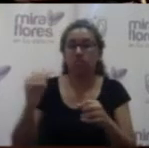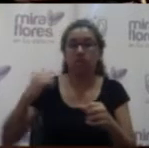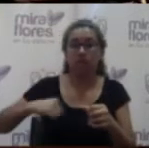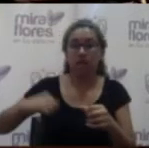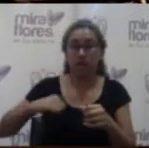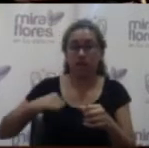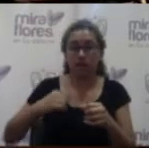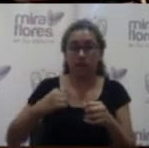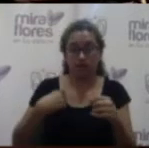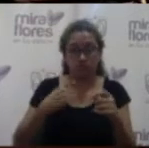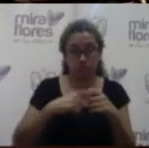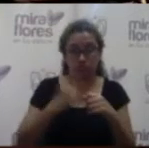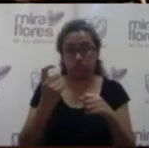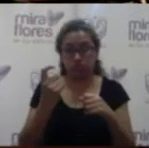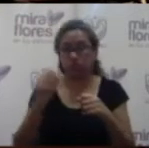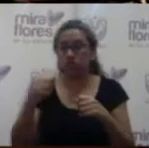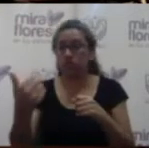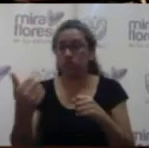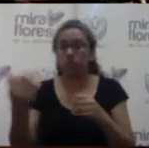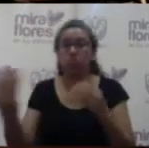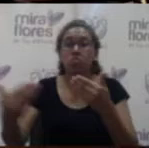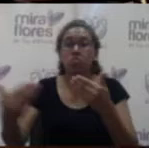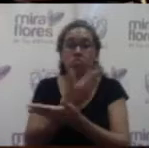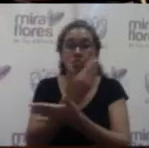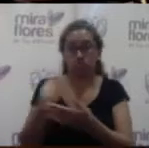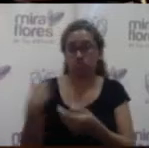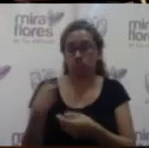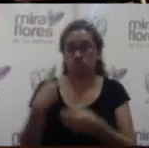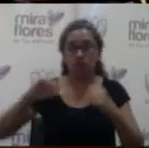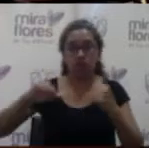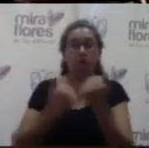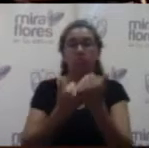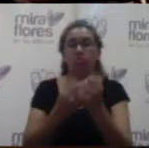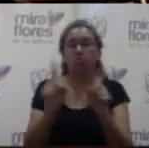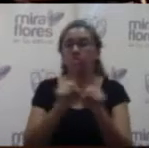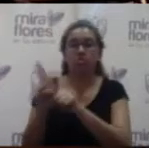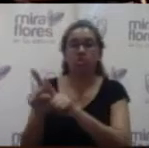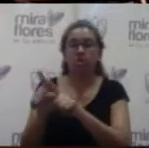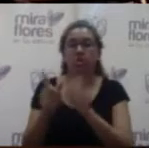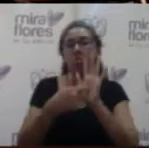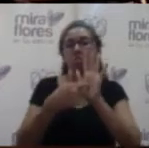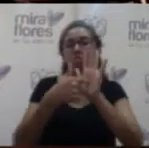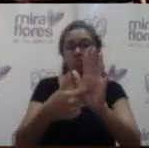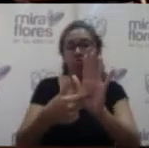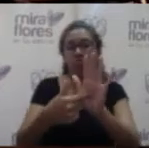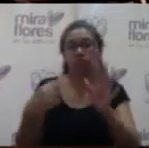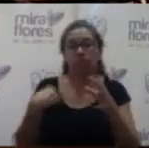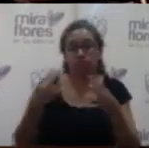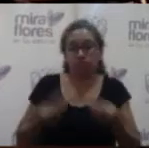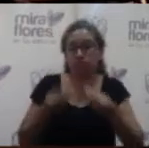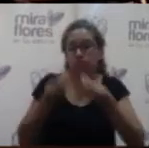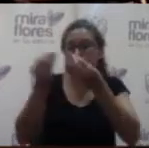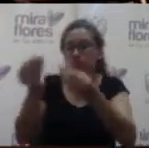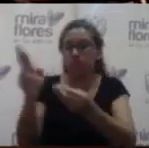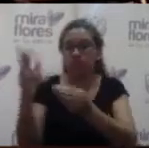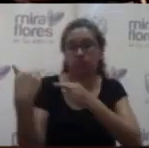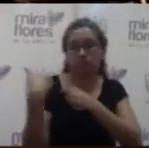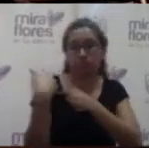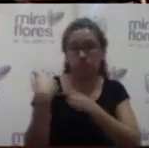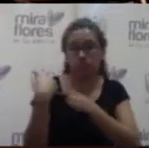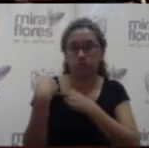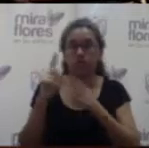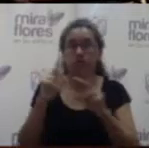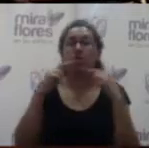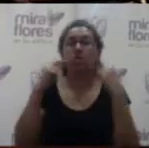alcaldes salientes y de los alcaldes entrantes, como una seña de que se entrega la aposta. Entonces, tendremos una